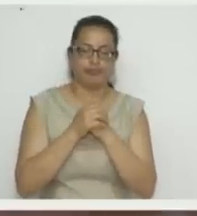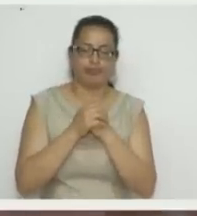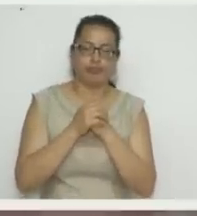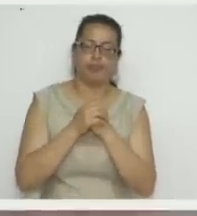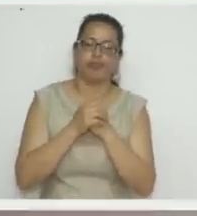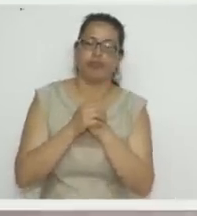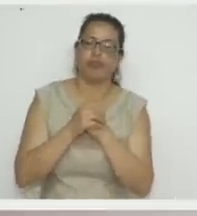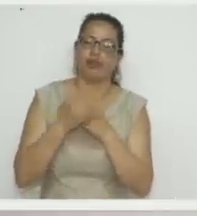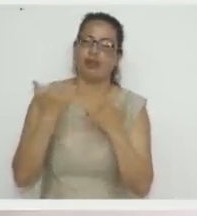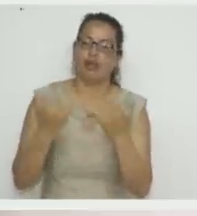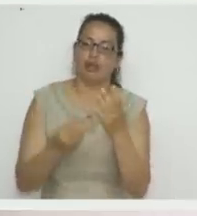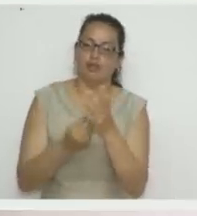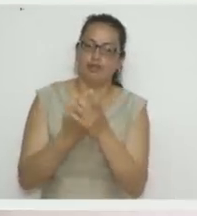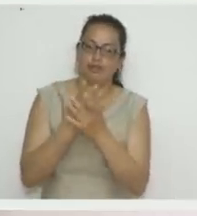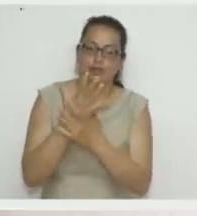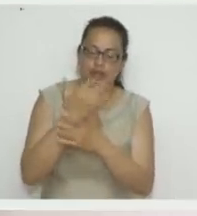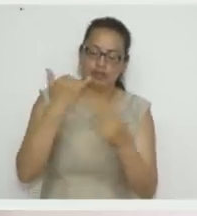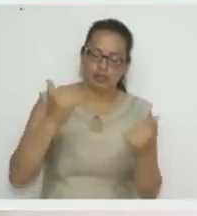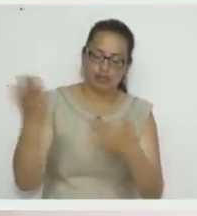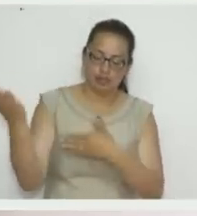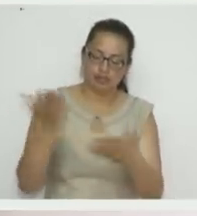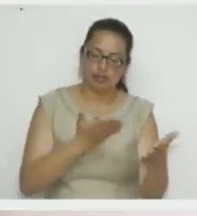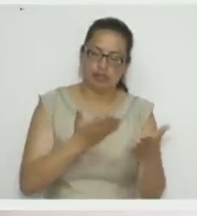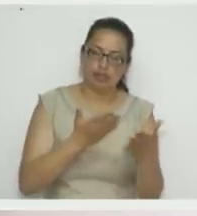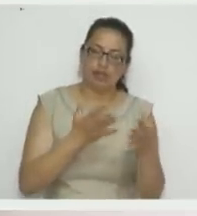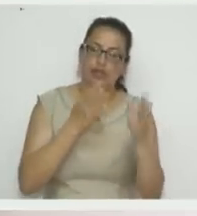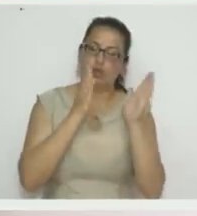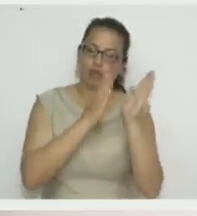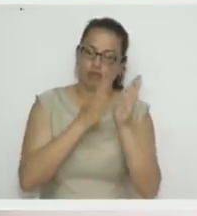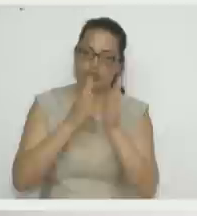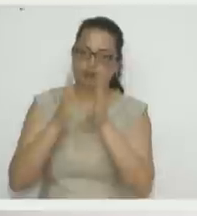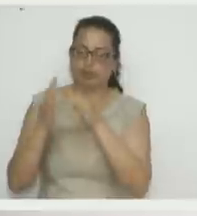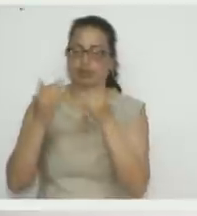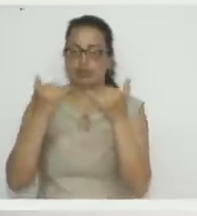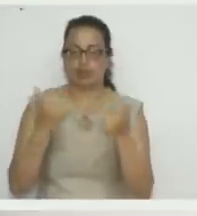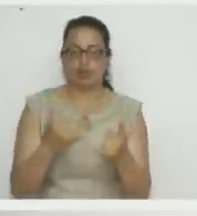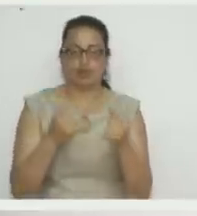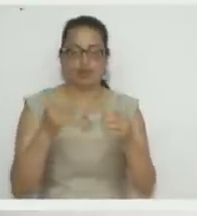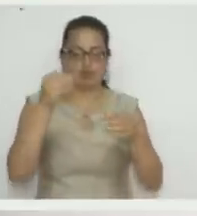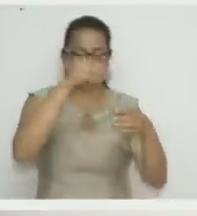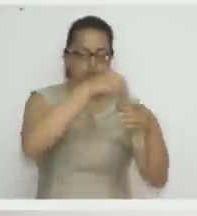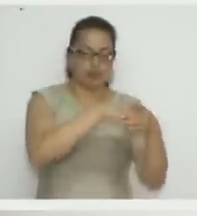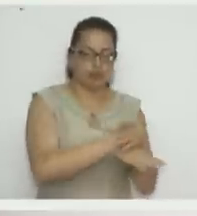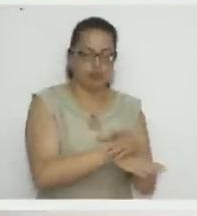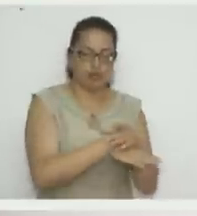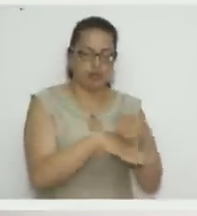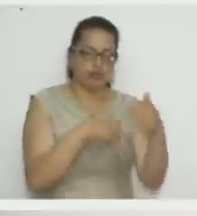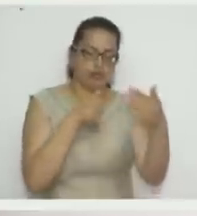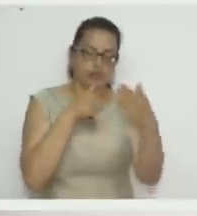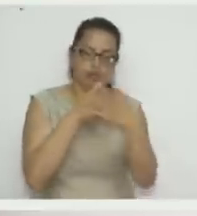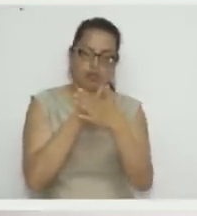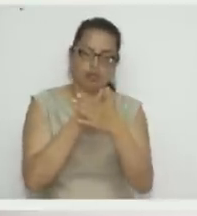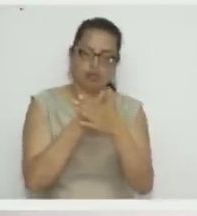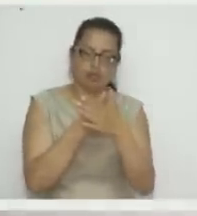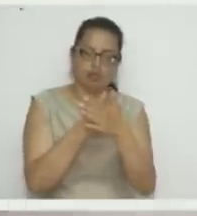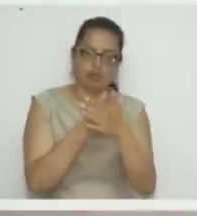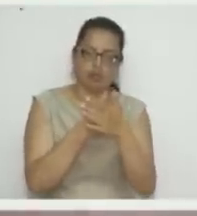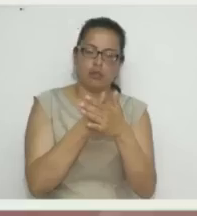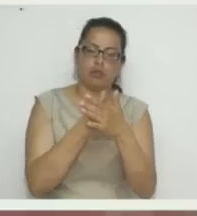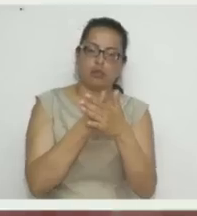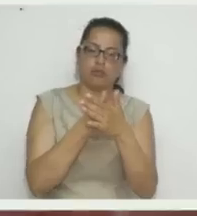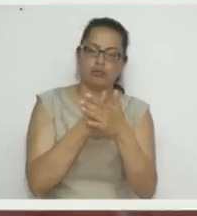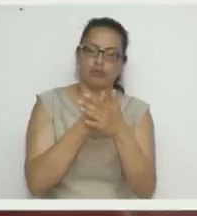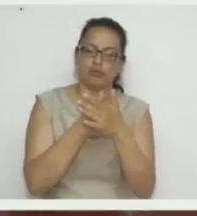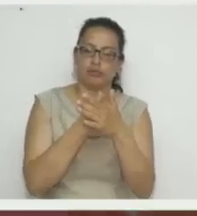Las flores yo ya las traje termoformadas y le vamos a colocar el céntrico. Este